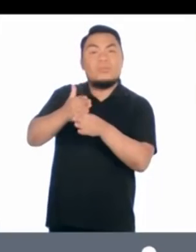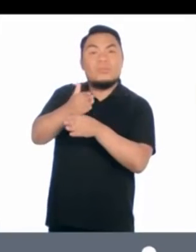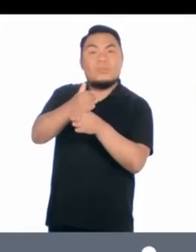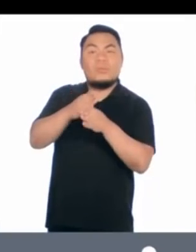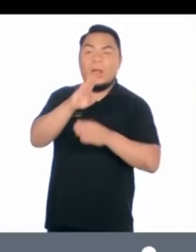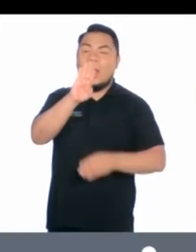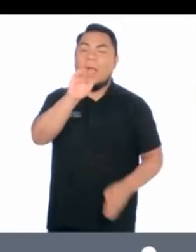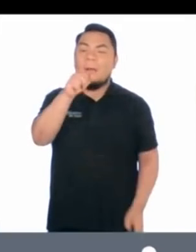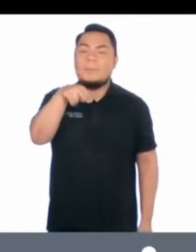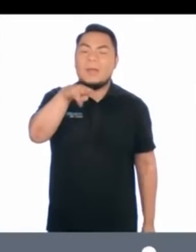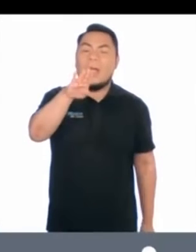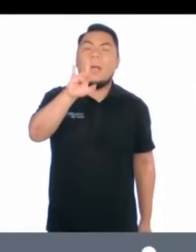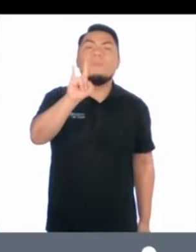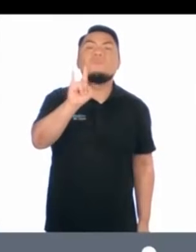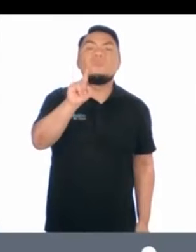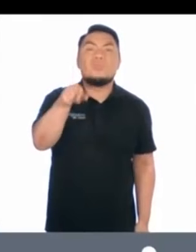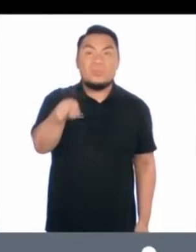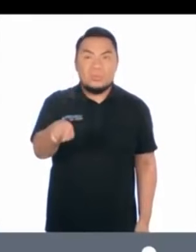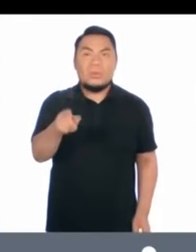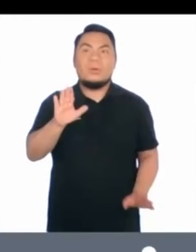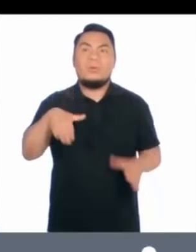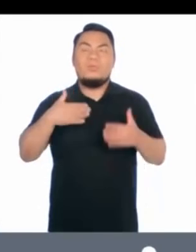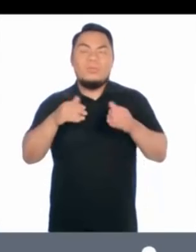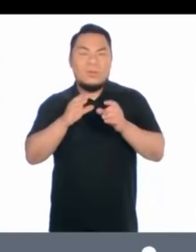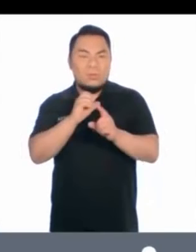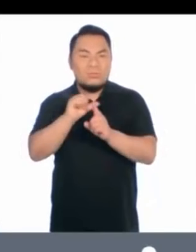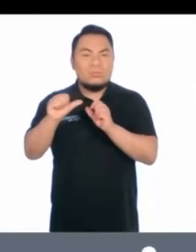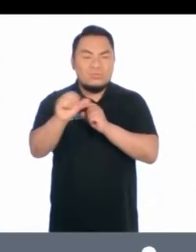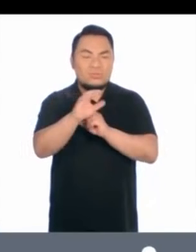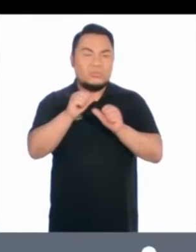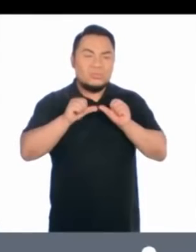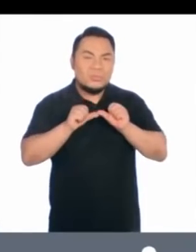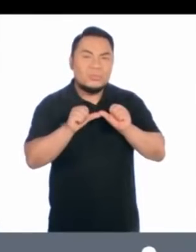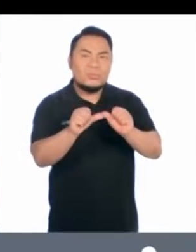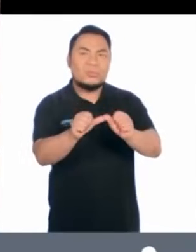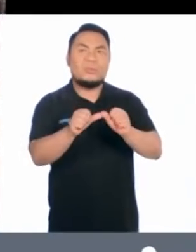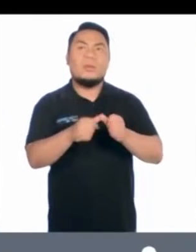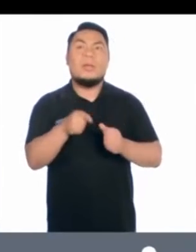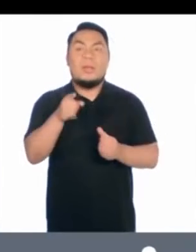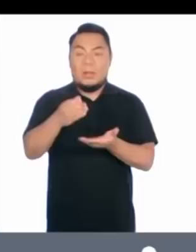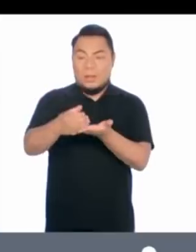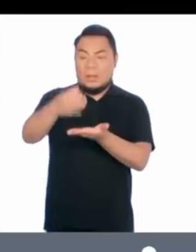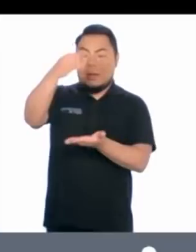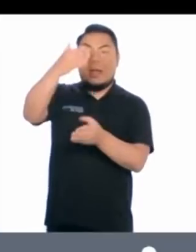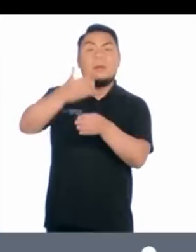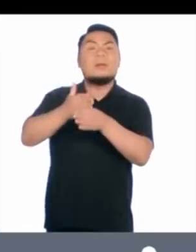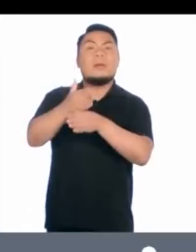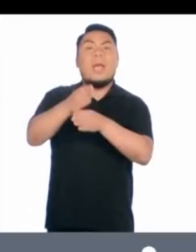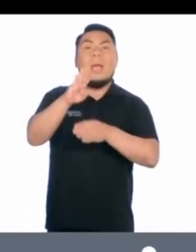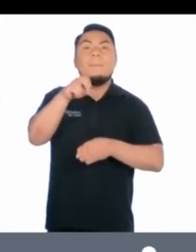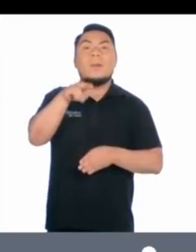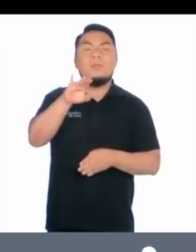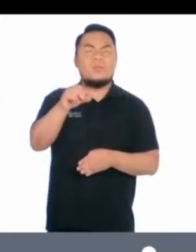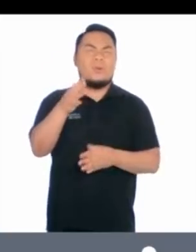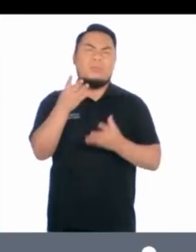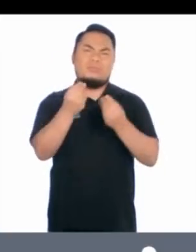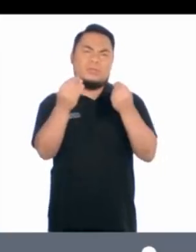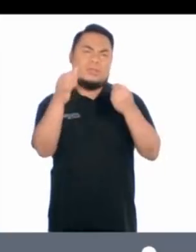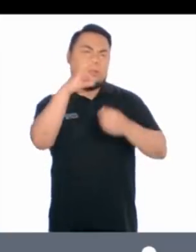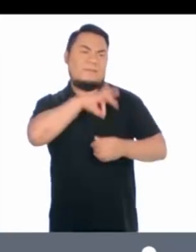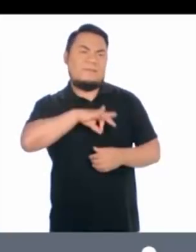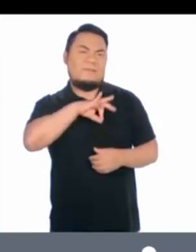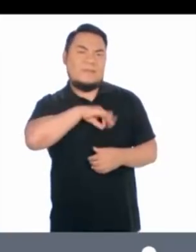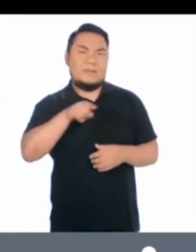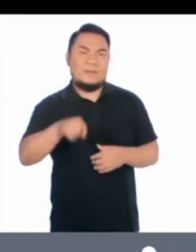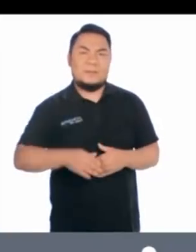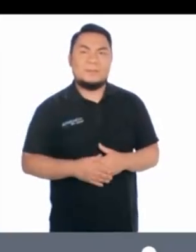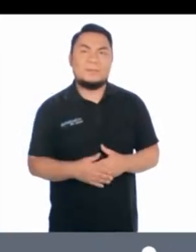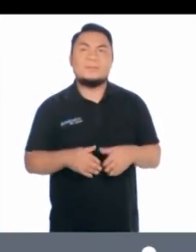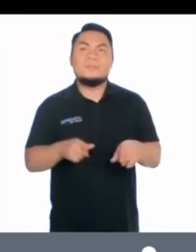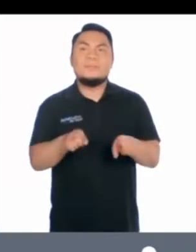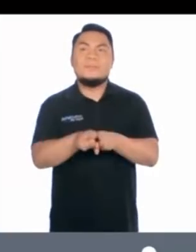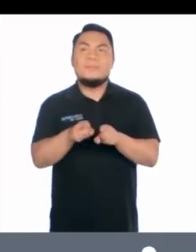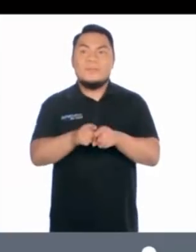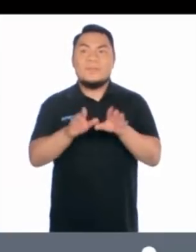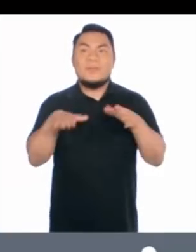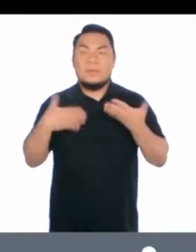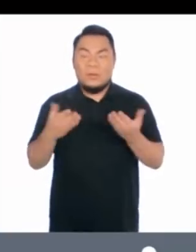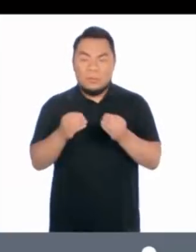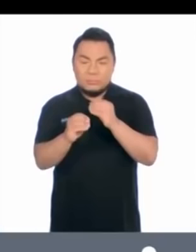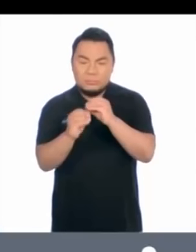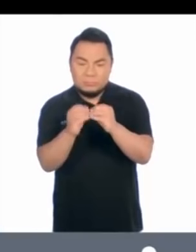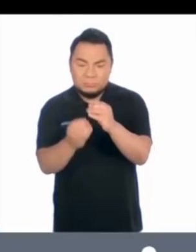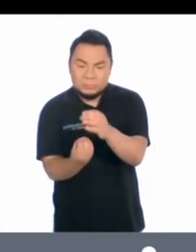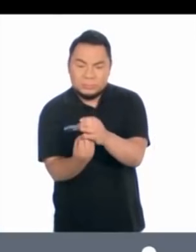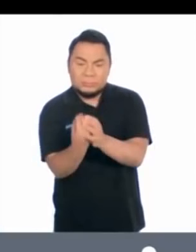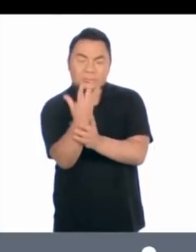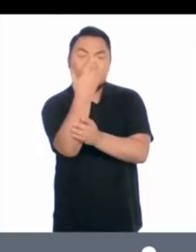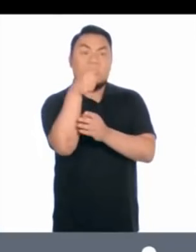queremos hacer una agricultura sostenible. Ya que el bambú tiene muchos beneficios. Tal vez como de punchas